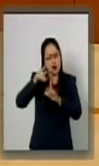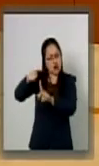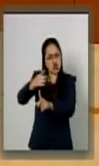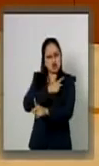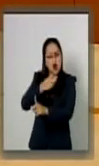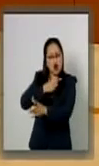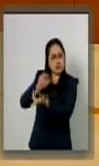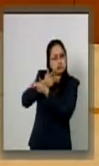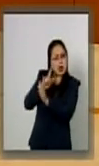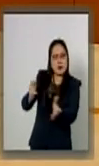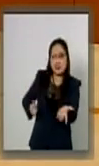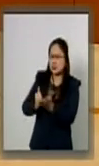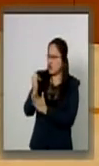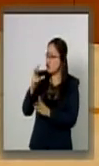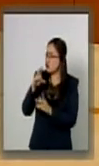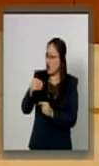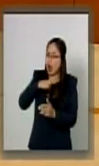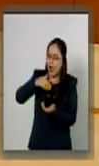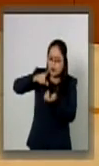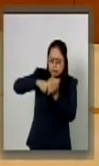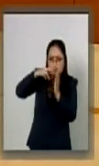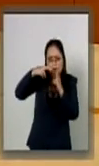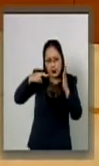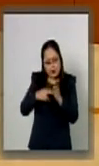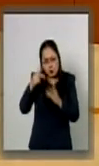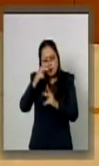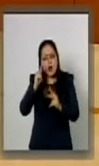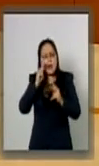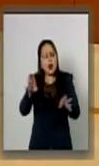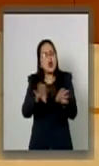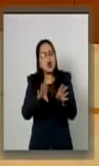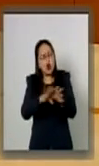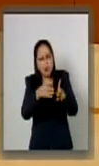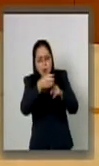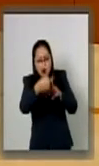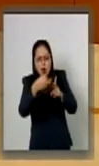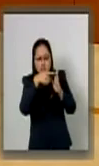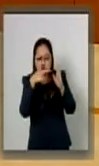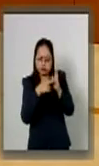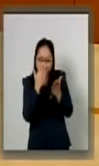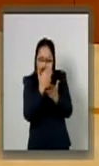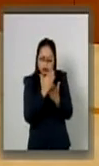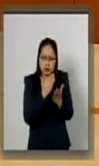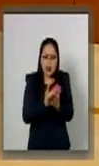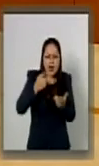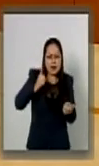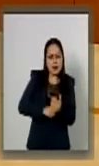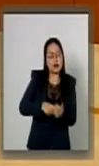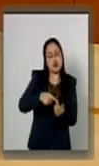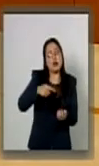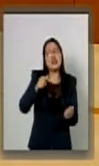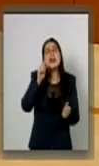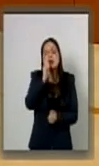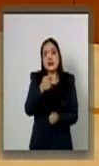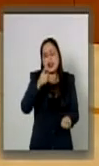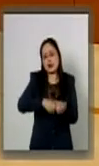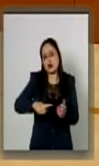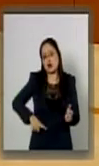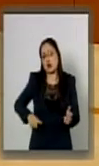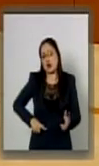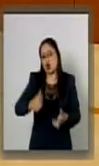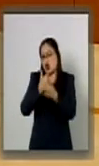los pesos y contrapesos que deben de prevalecer en los estados democráticos. La